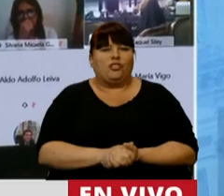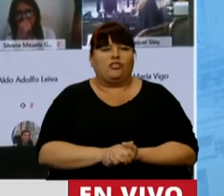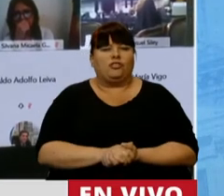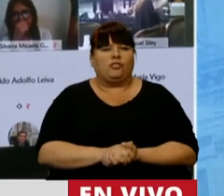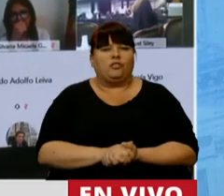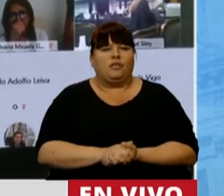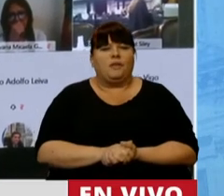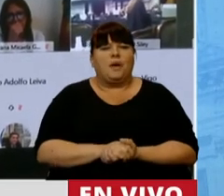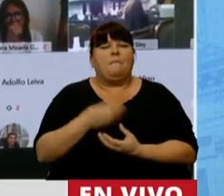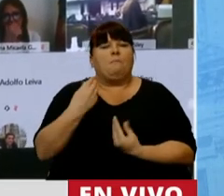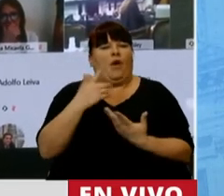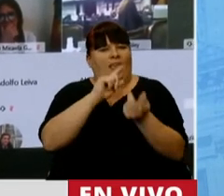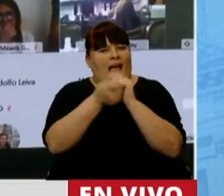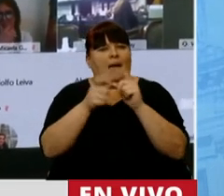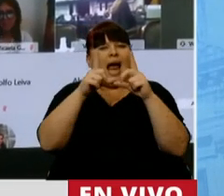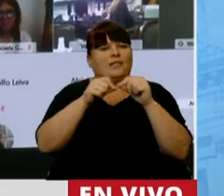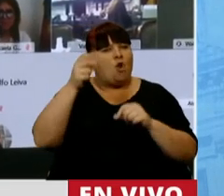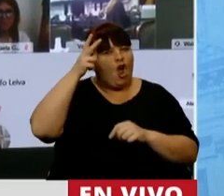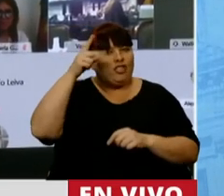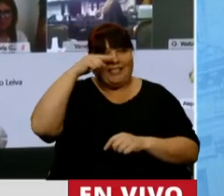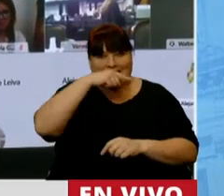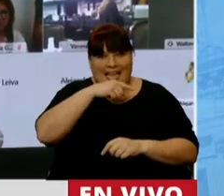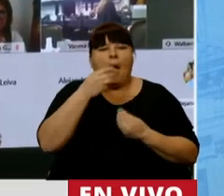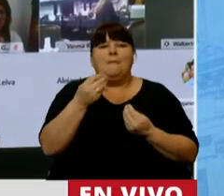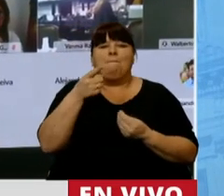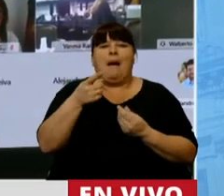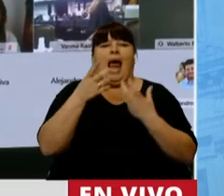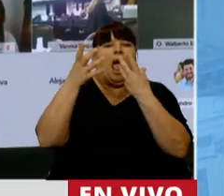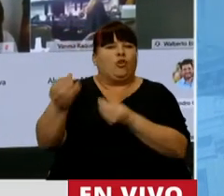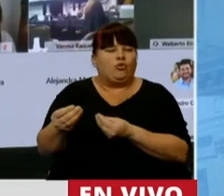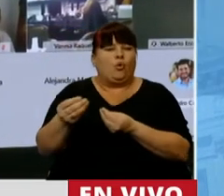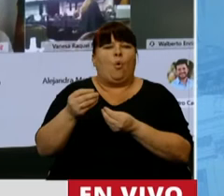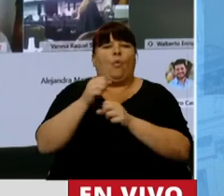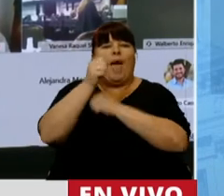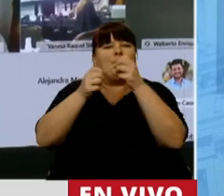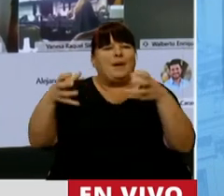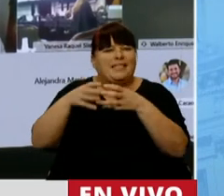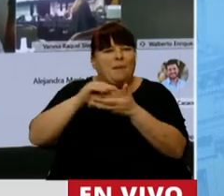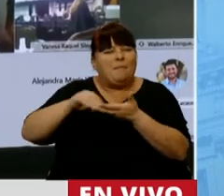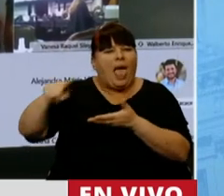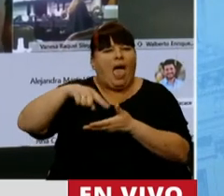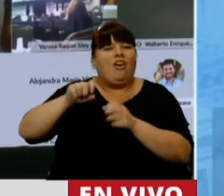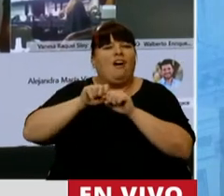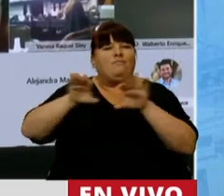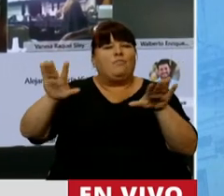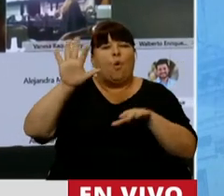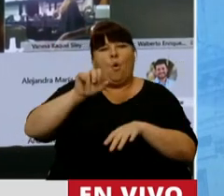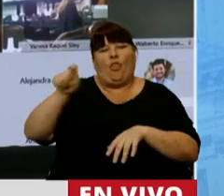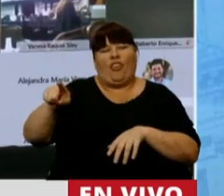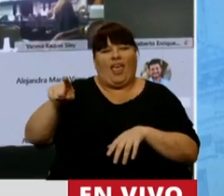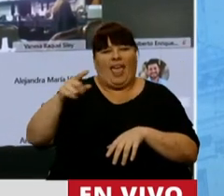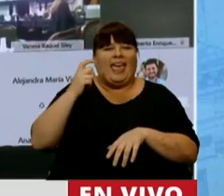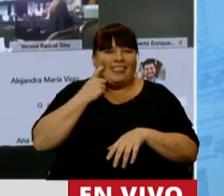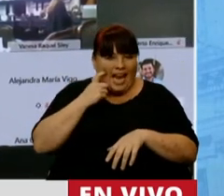La posibilidad de modificar el artículo 87 para que tengan asistencia a las cooperativas que distribuyen energía en Entre Ríos.